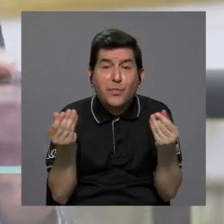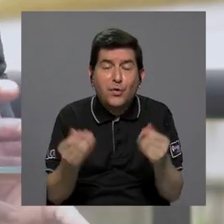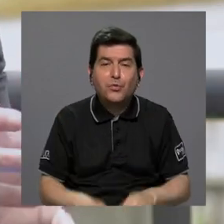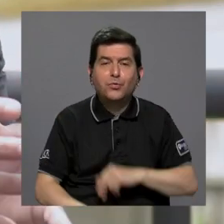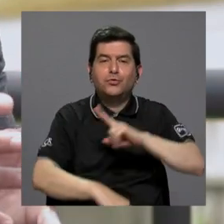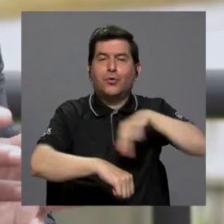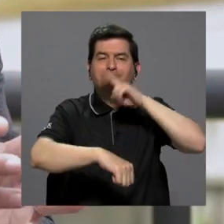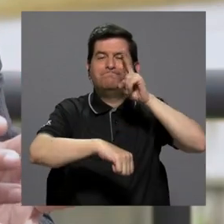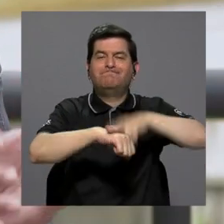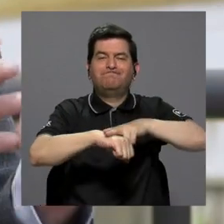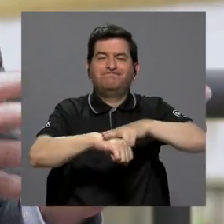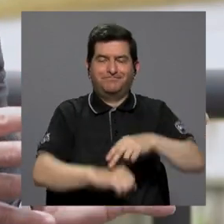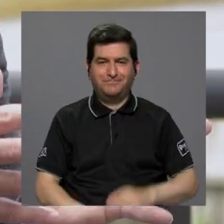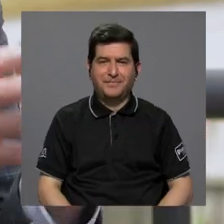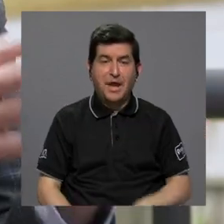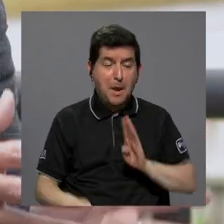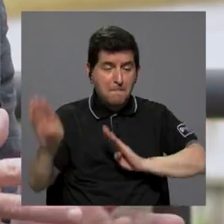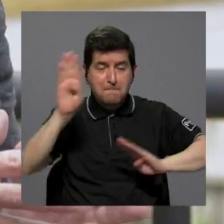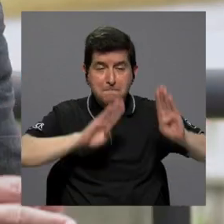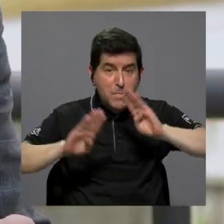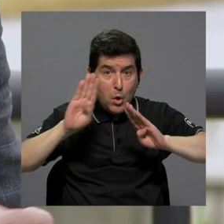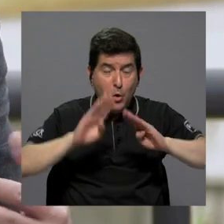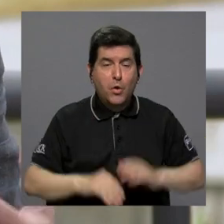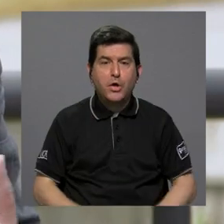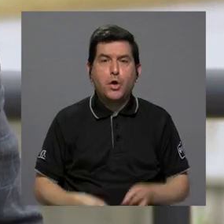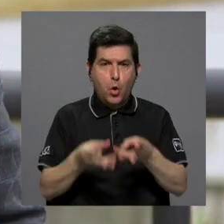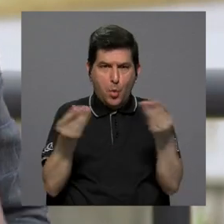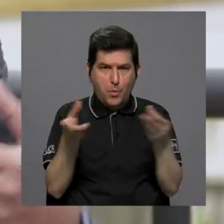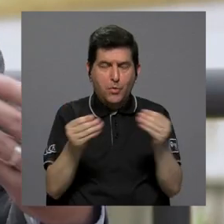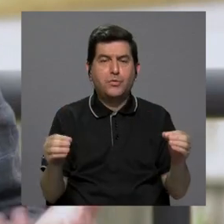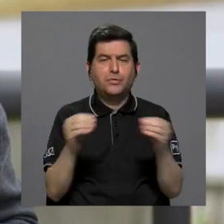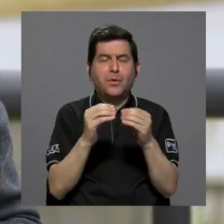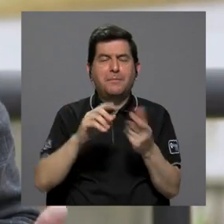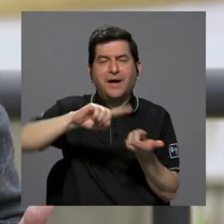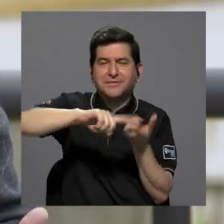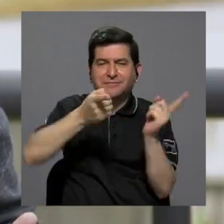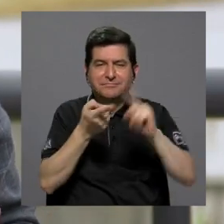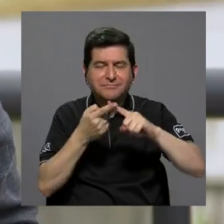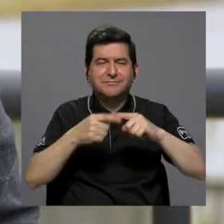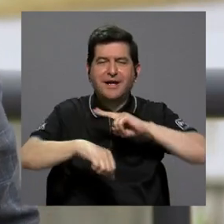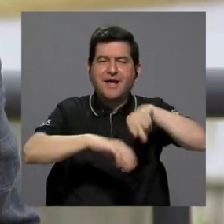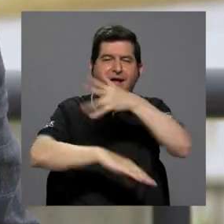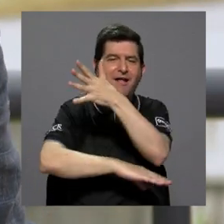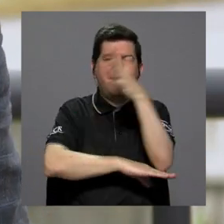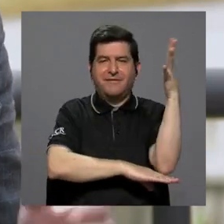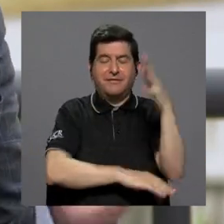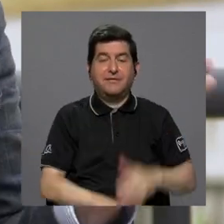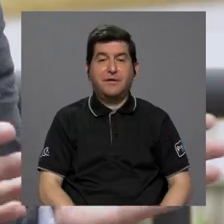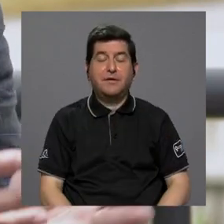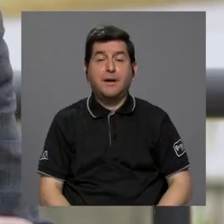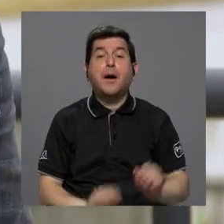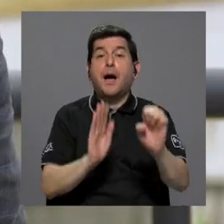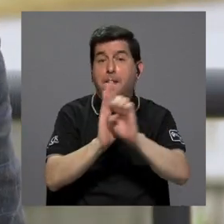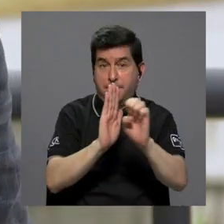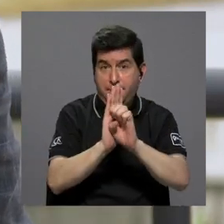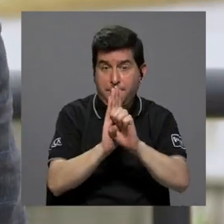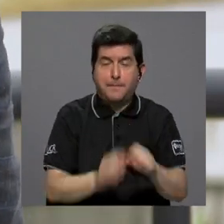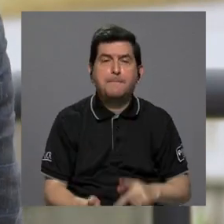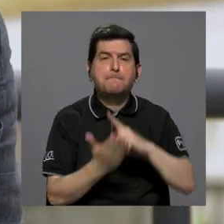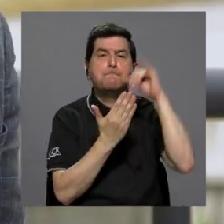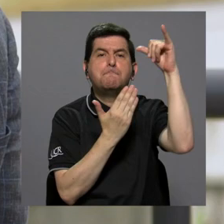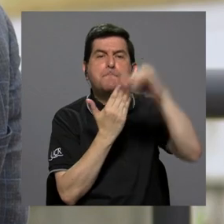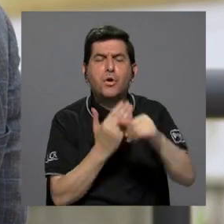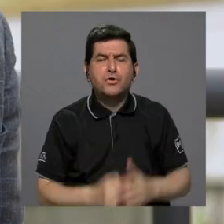Este es un producto orgánico, es un producto biológico y por lo tanto mucho más amigable con la naturaleza. Tenemos, por ejemplo,